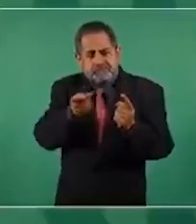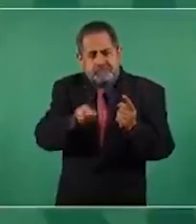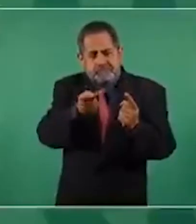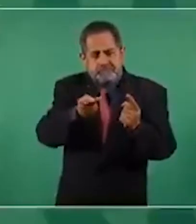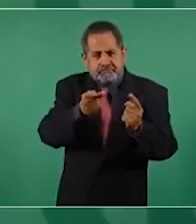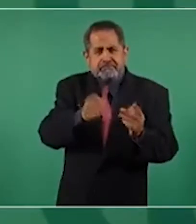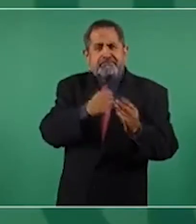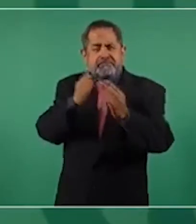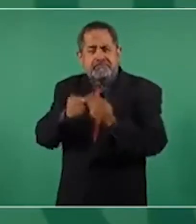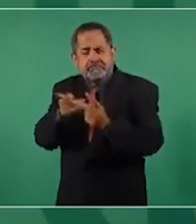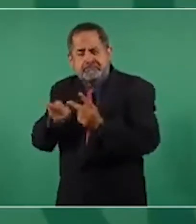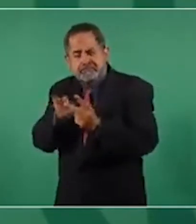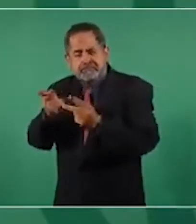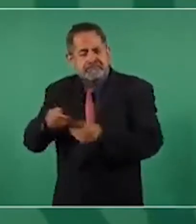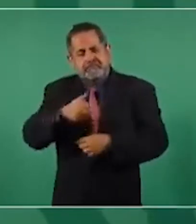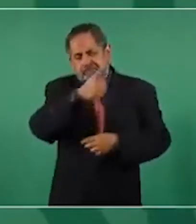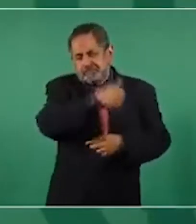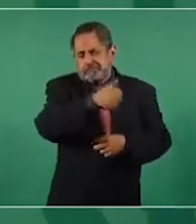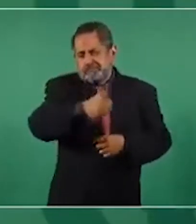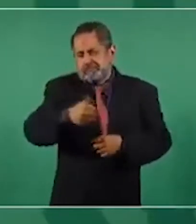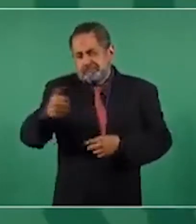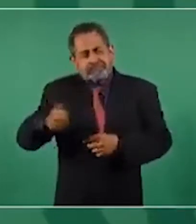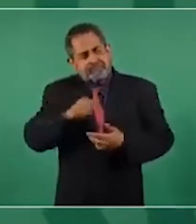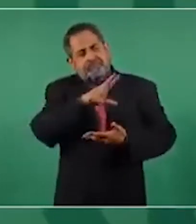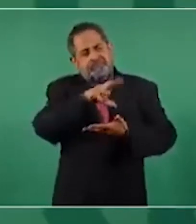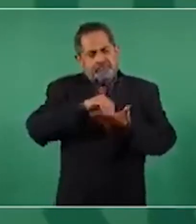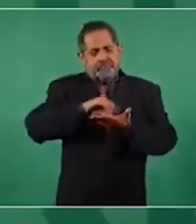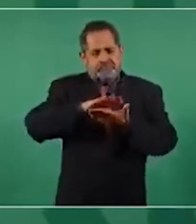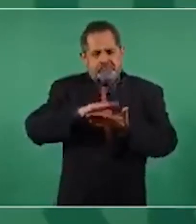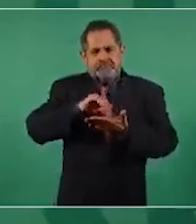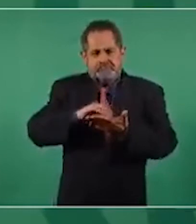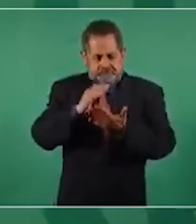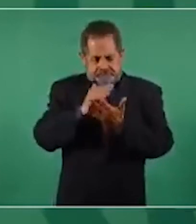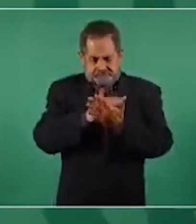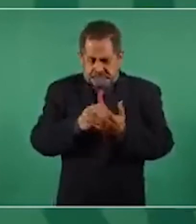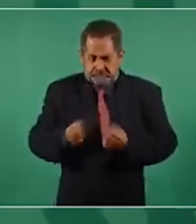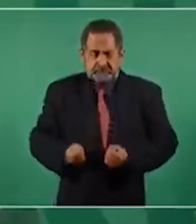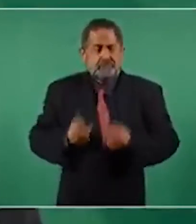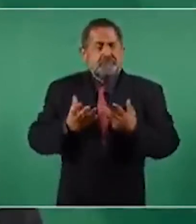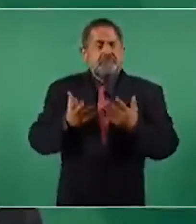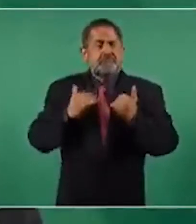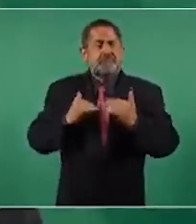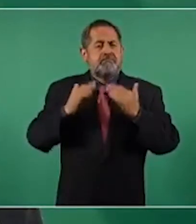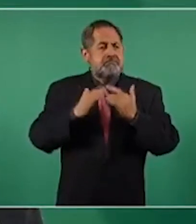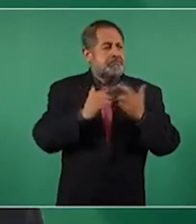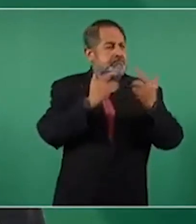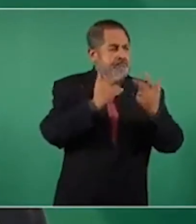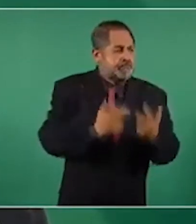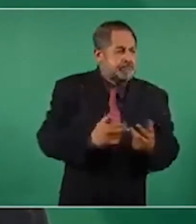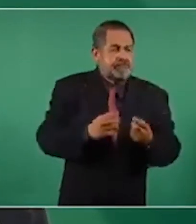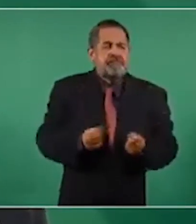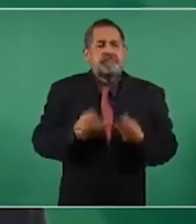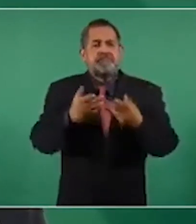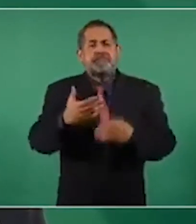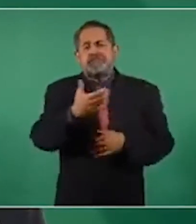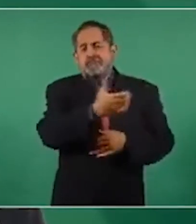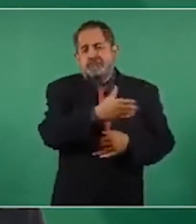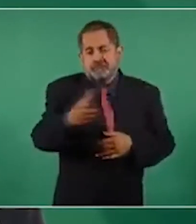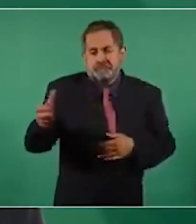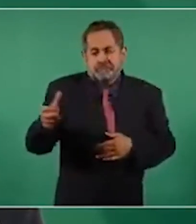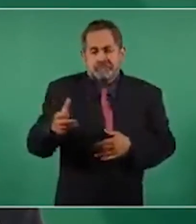tiene el número de viviendas afectadas, cultivos.